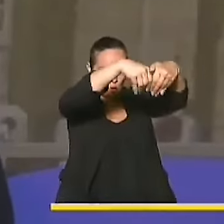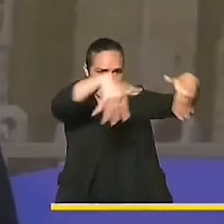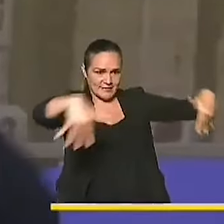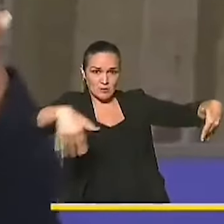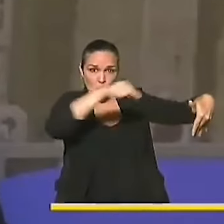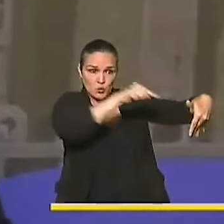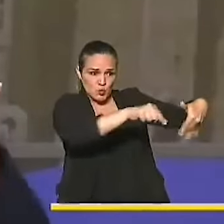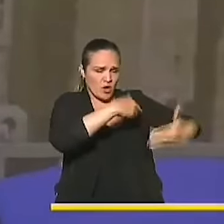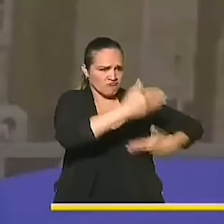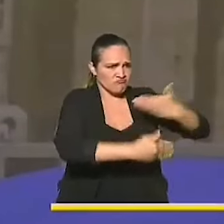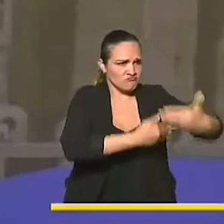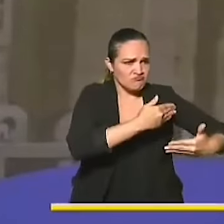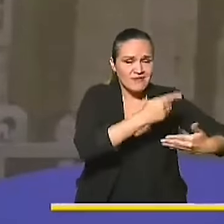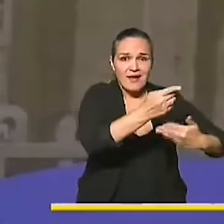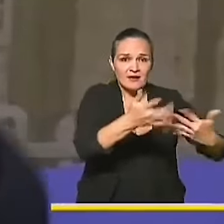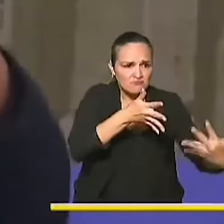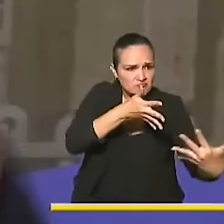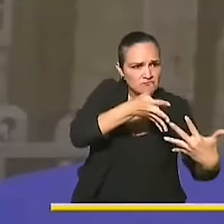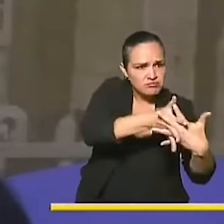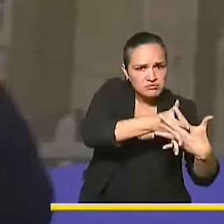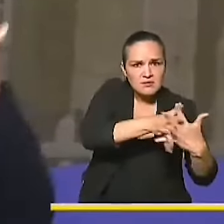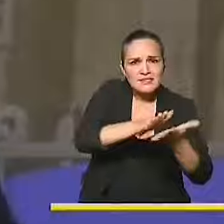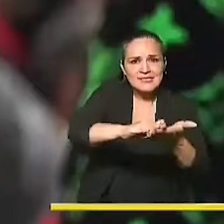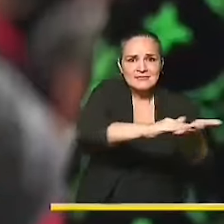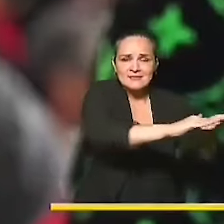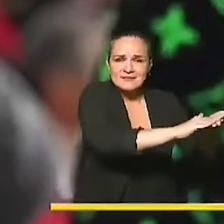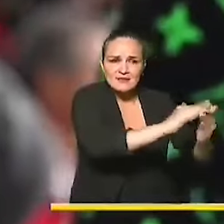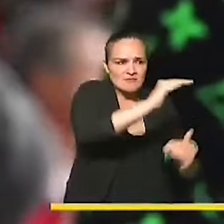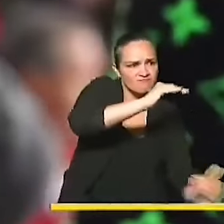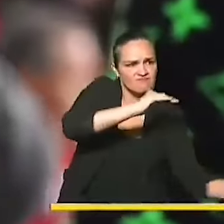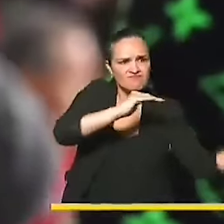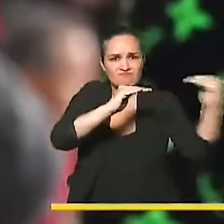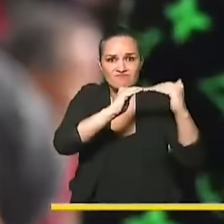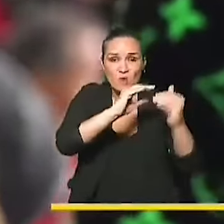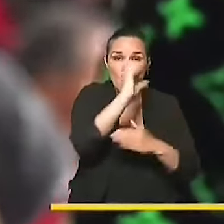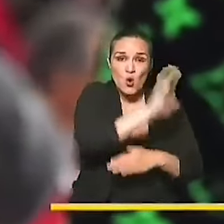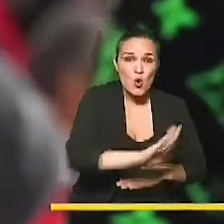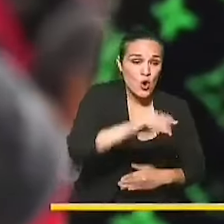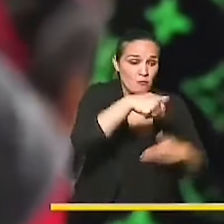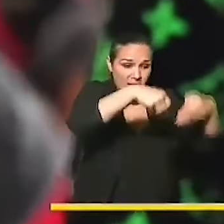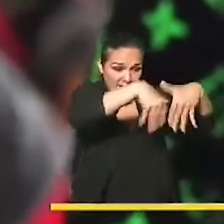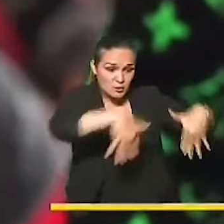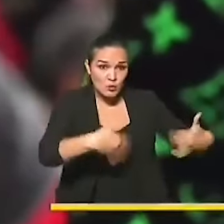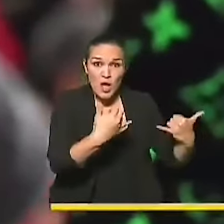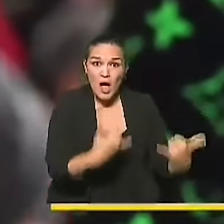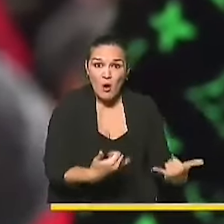inequidades y las desigualdades que vive la mayoría de los colombianos y colombianas.